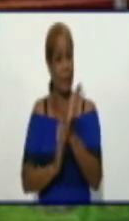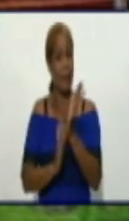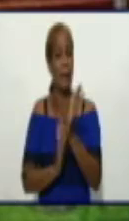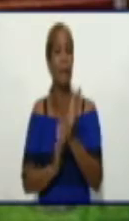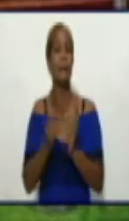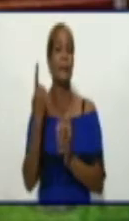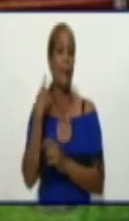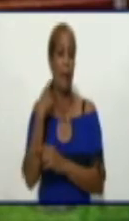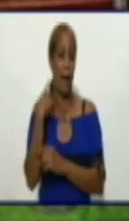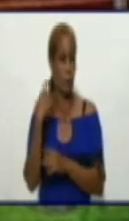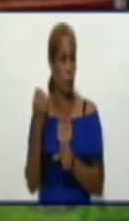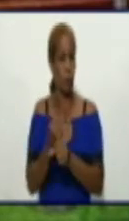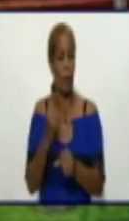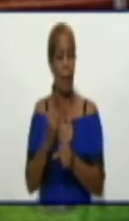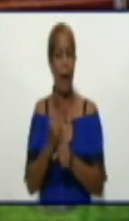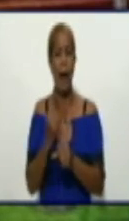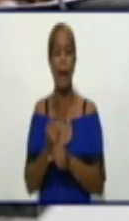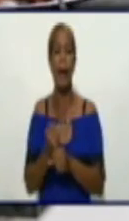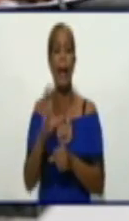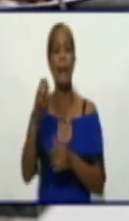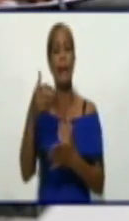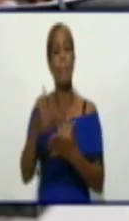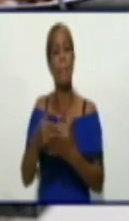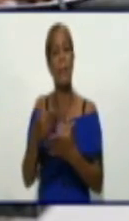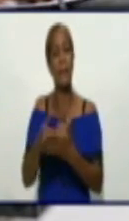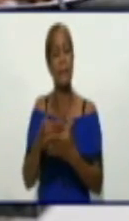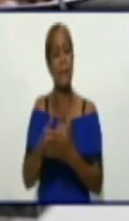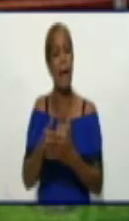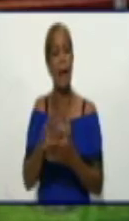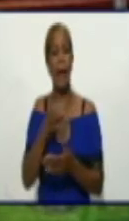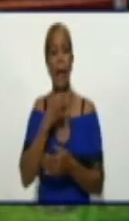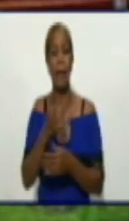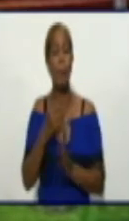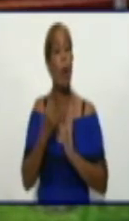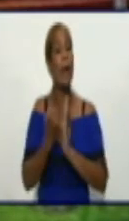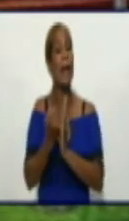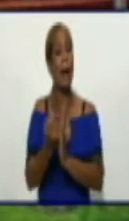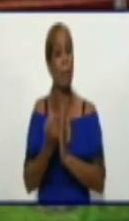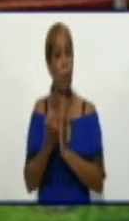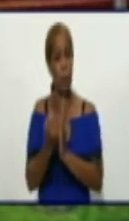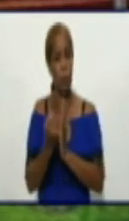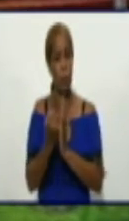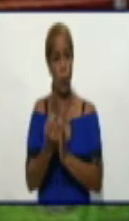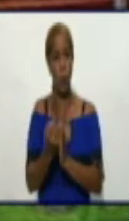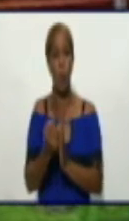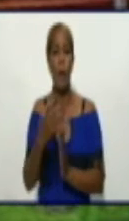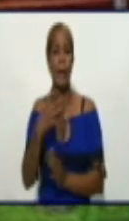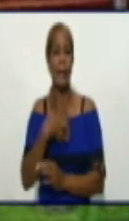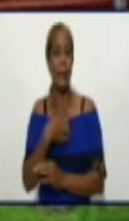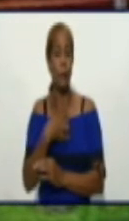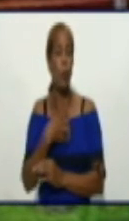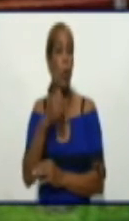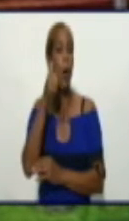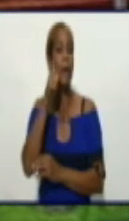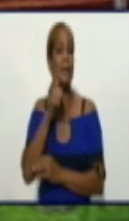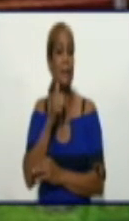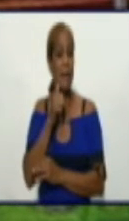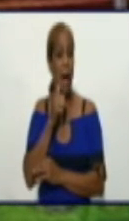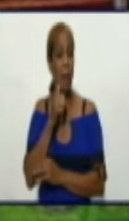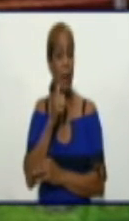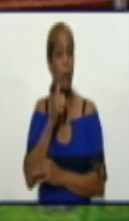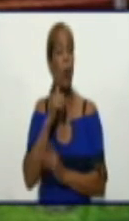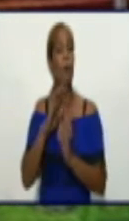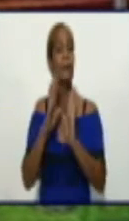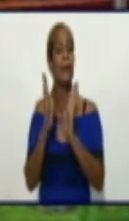en la empresa agroforestal de ese municipio, el apoyo que tuvo el sábado, por ejemplo, de los